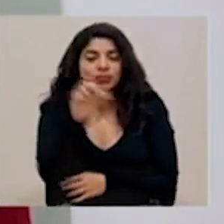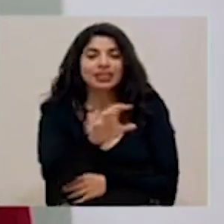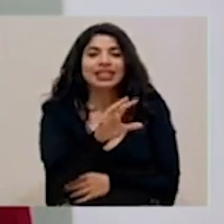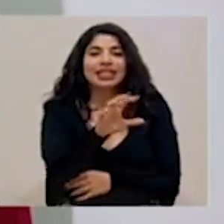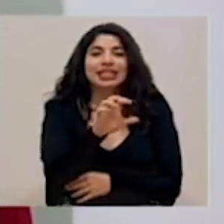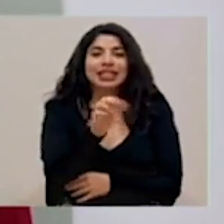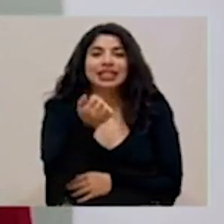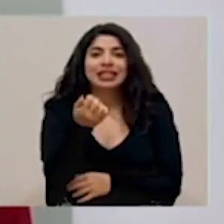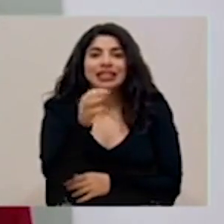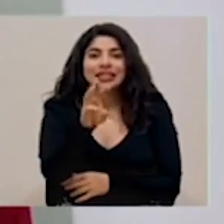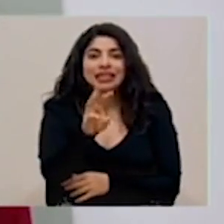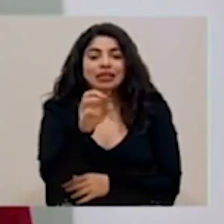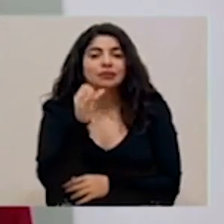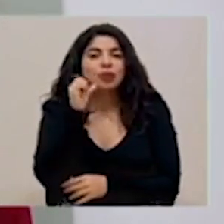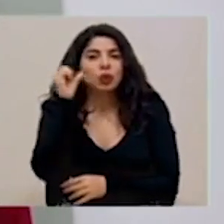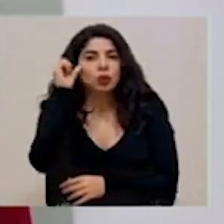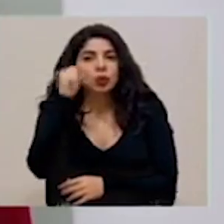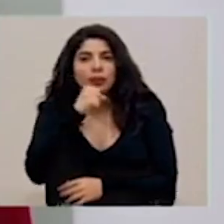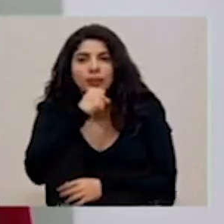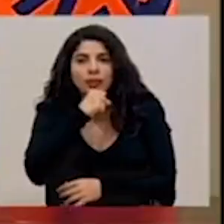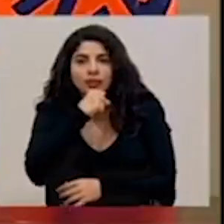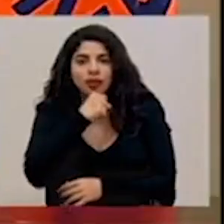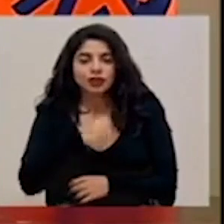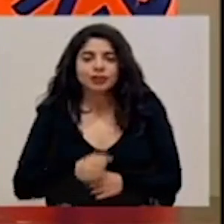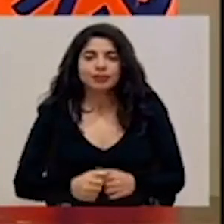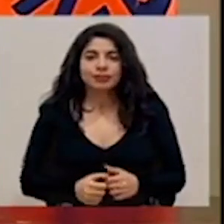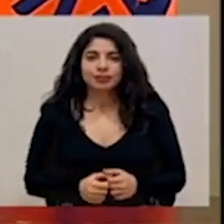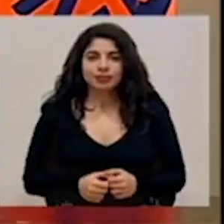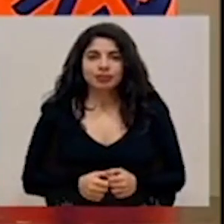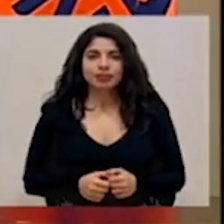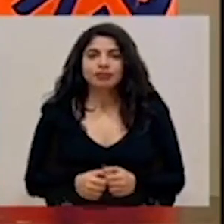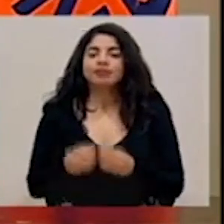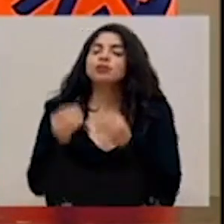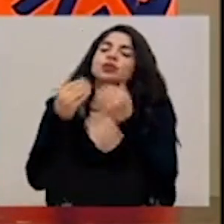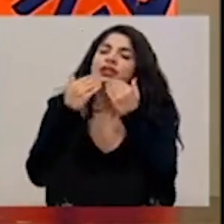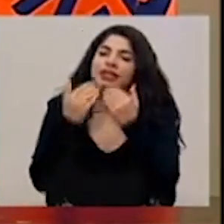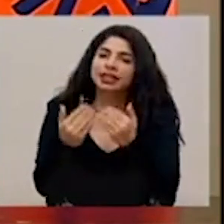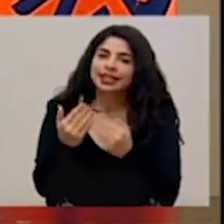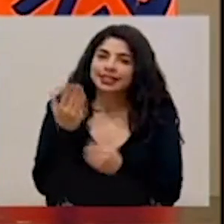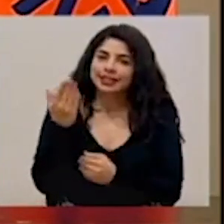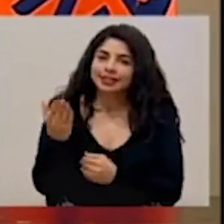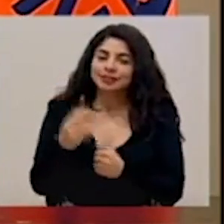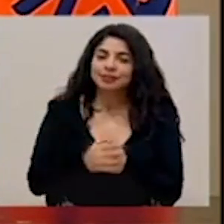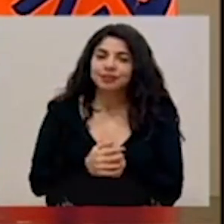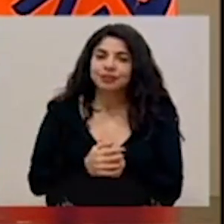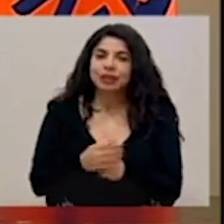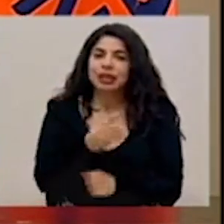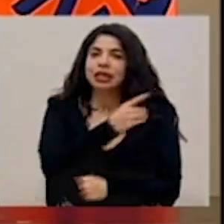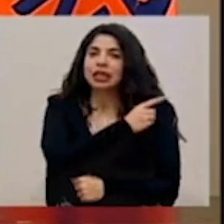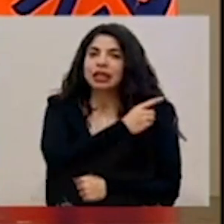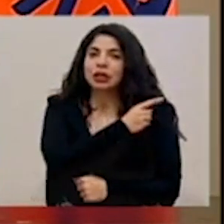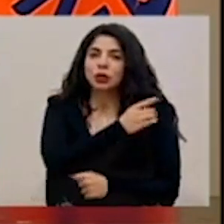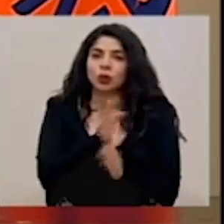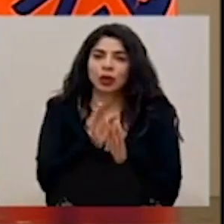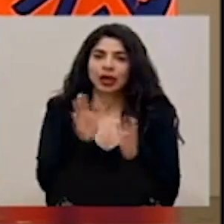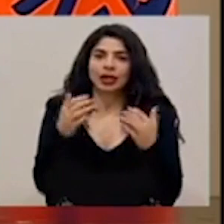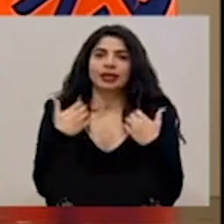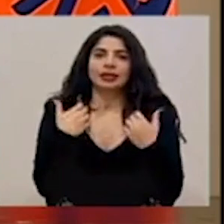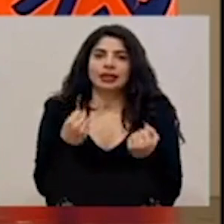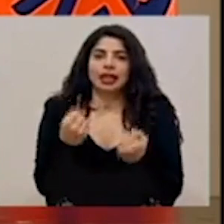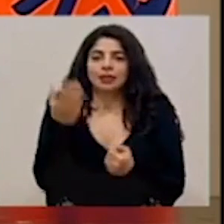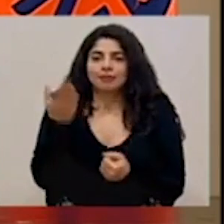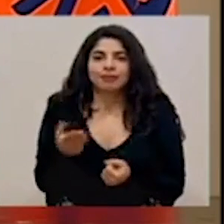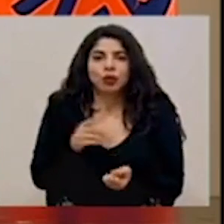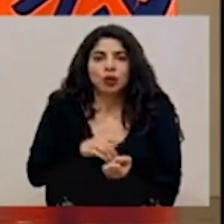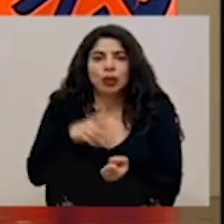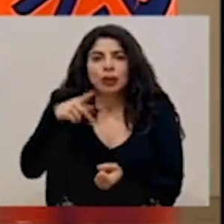516 adultos mayores. Muchísimas gracias a la directora general de la salud, a la